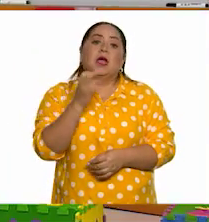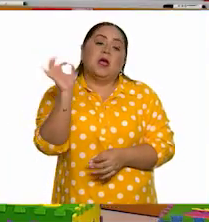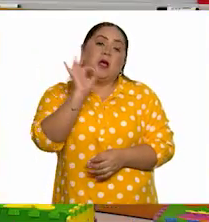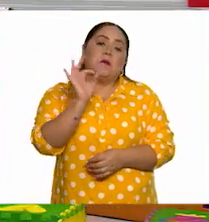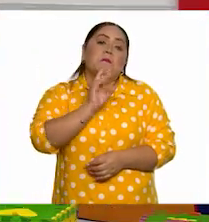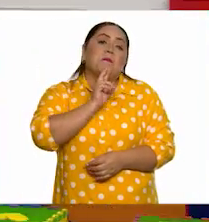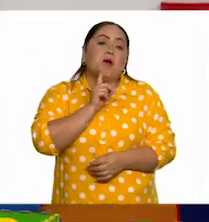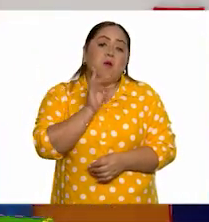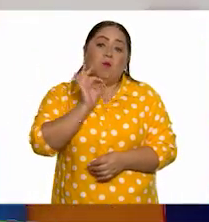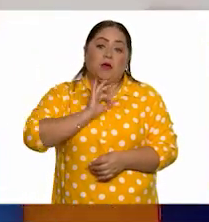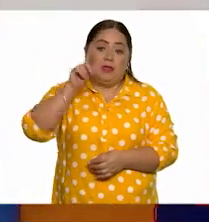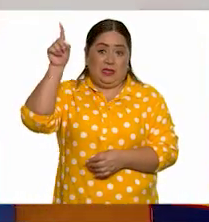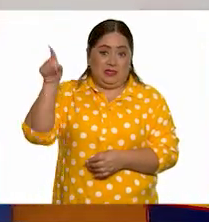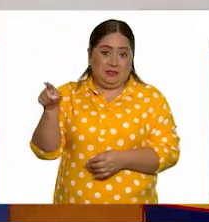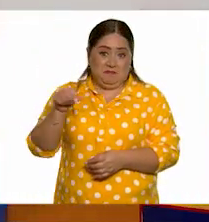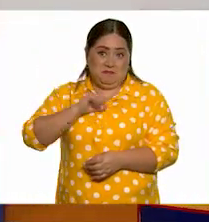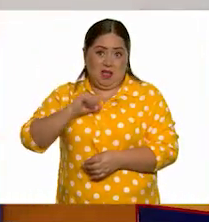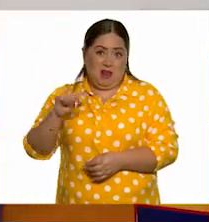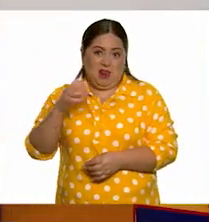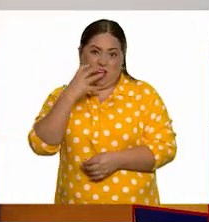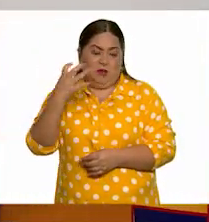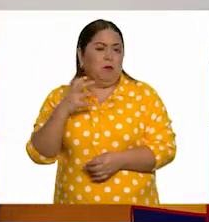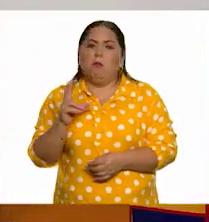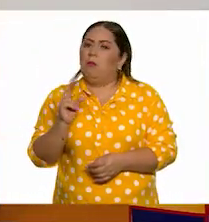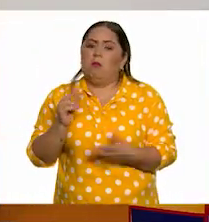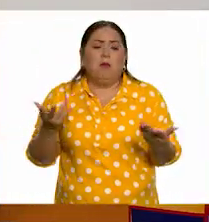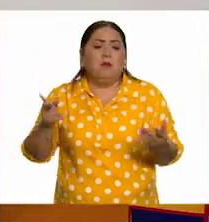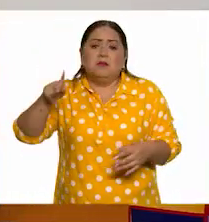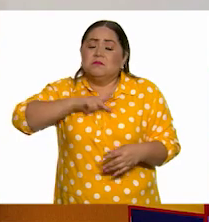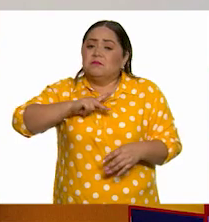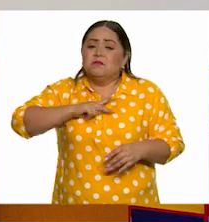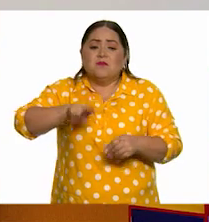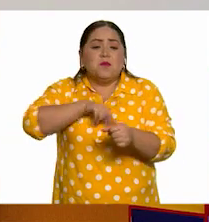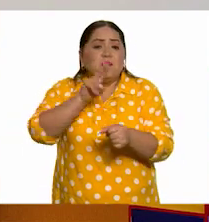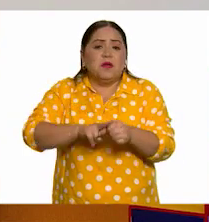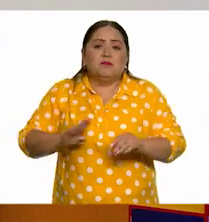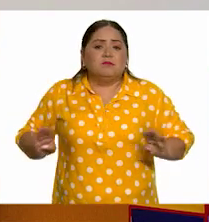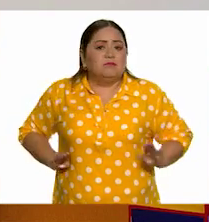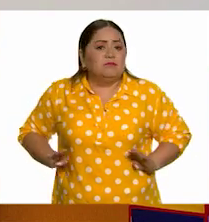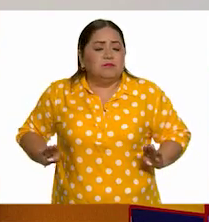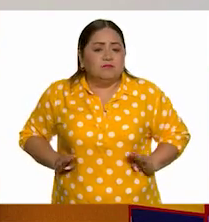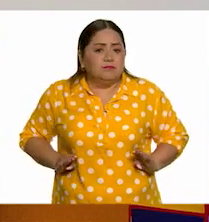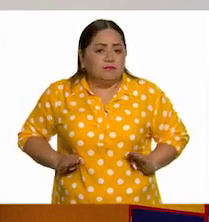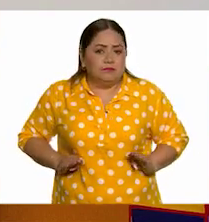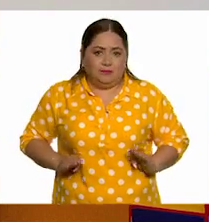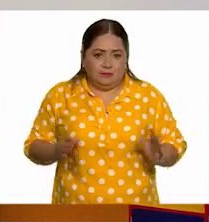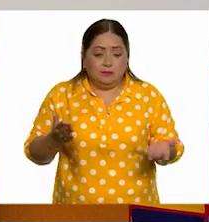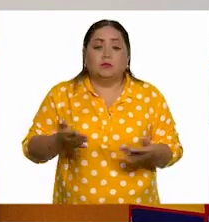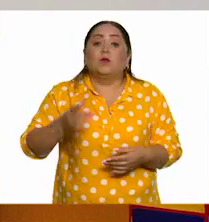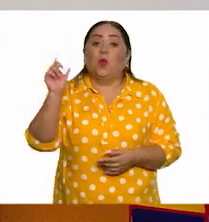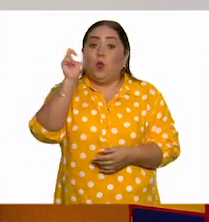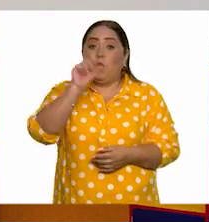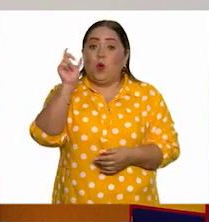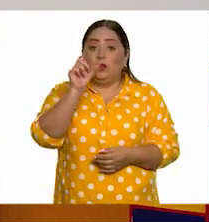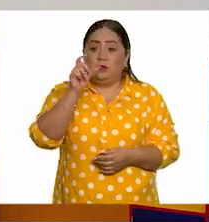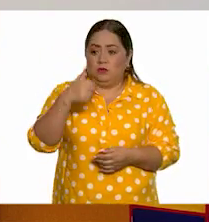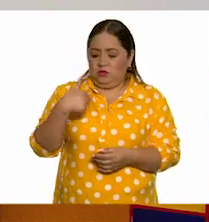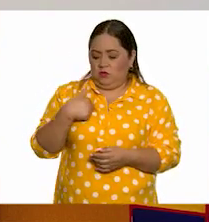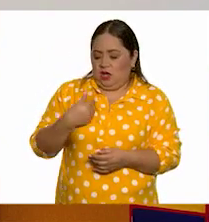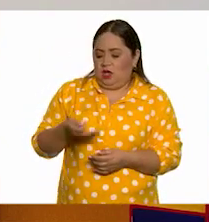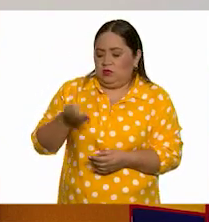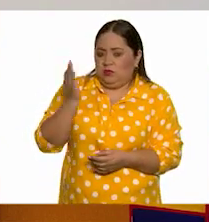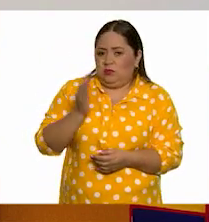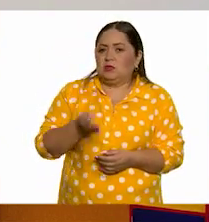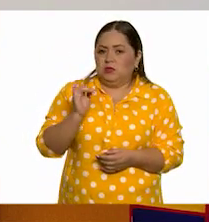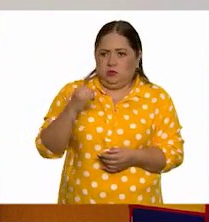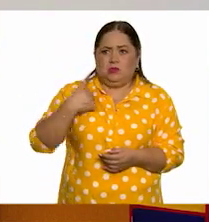mejor esto que dicen, ¿esto es malo? No. cierto? No. Es parte de tu personalidad y reconocerlo y a lo mejor cuando tú lo reconoces y